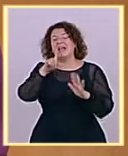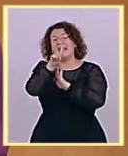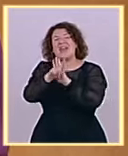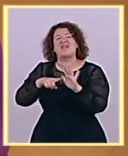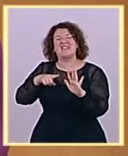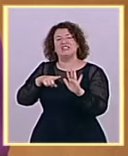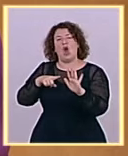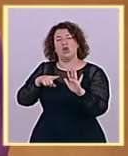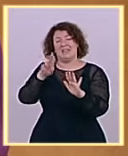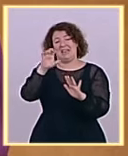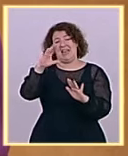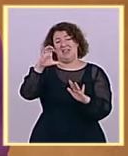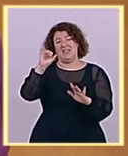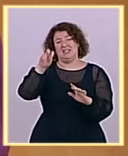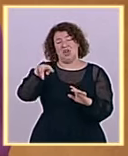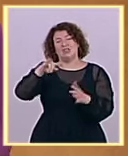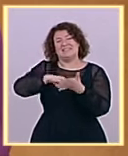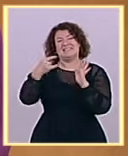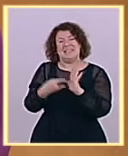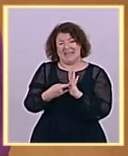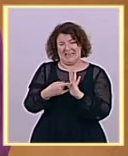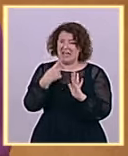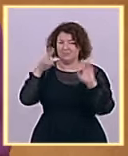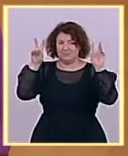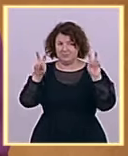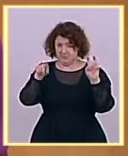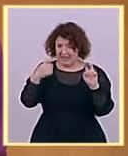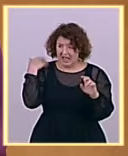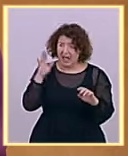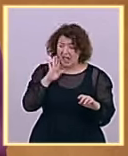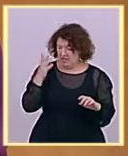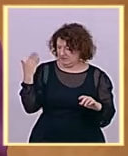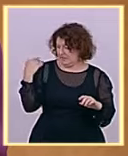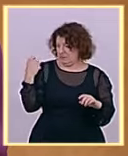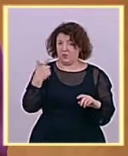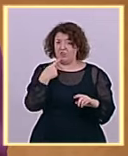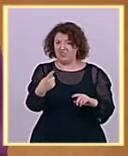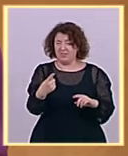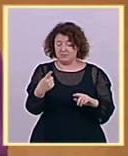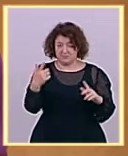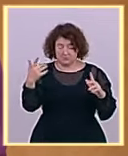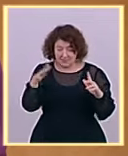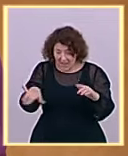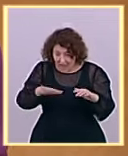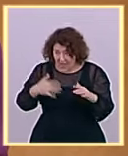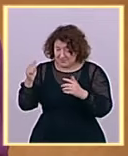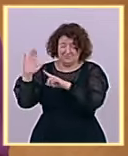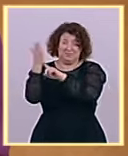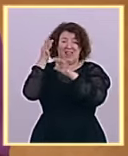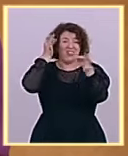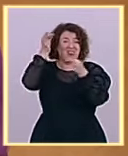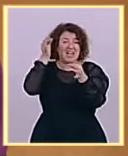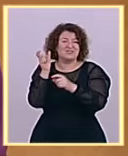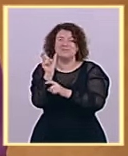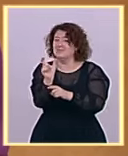Y la realidad es que España, en el último dato, es el país con la inflación más baja, que el paro ha caído